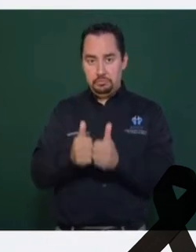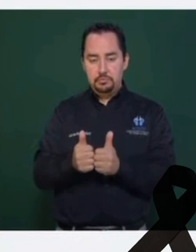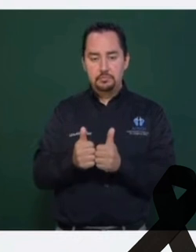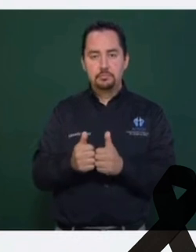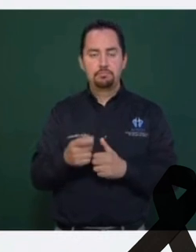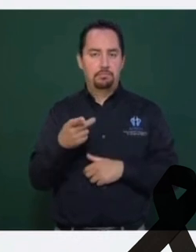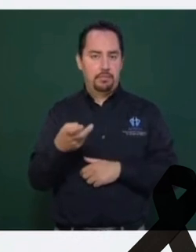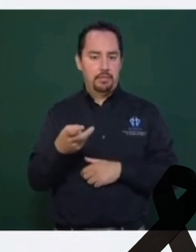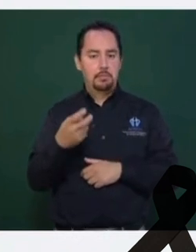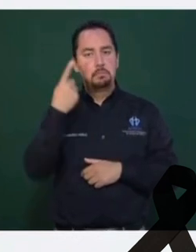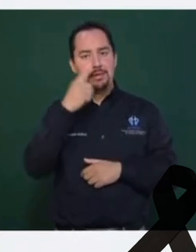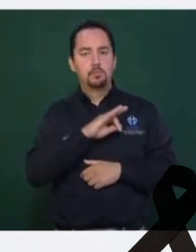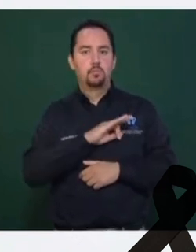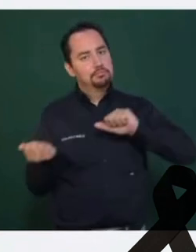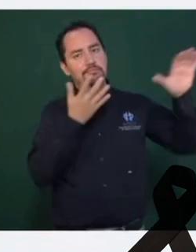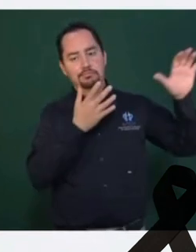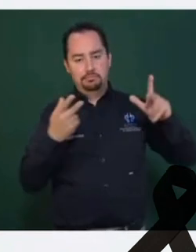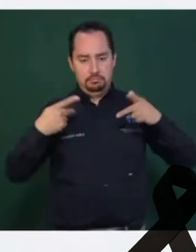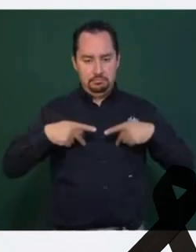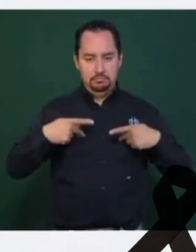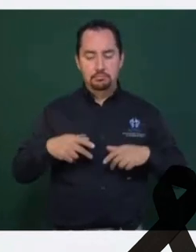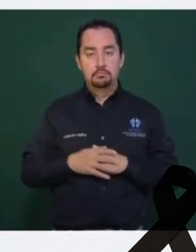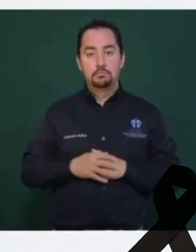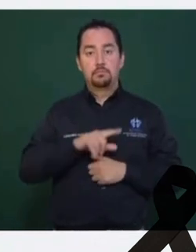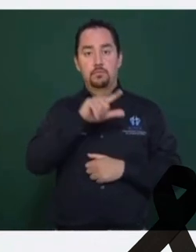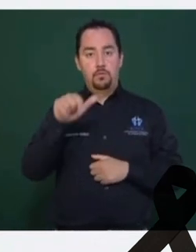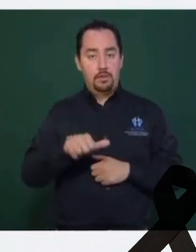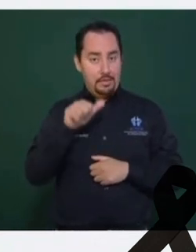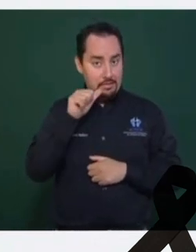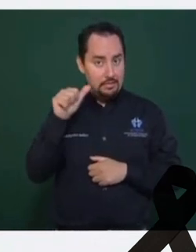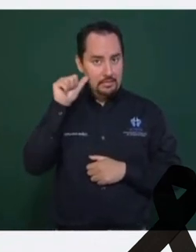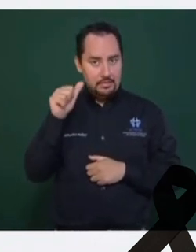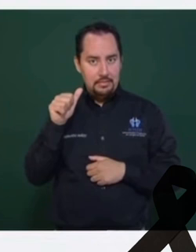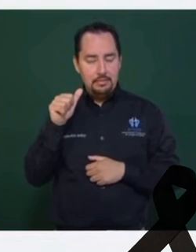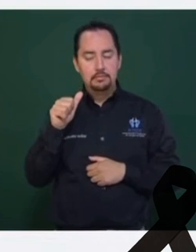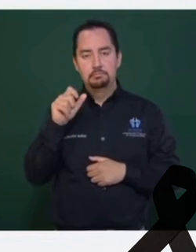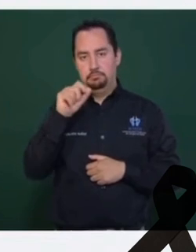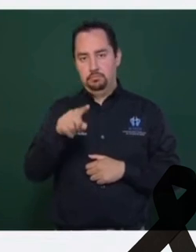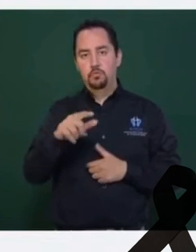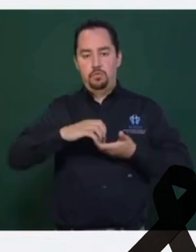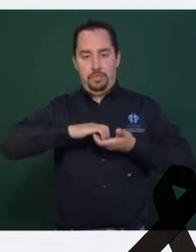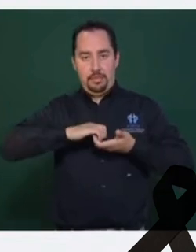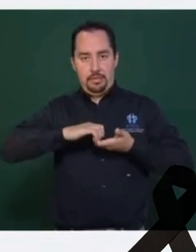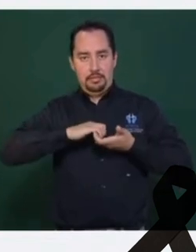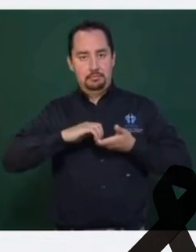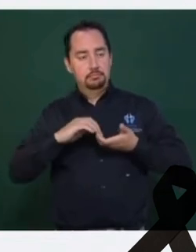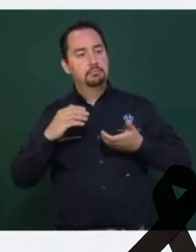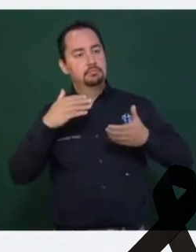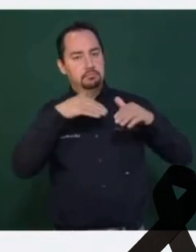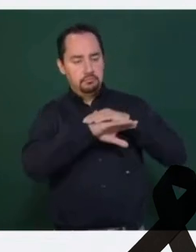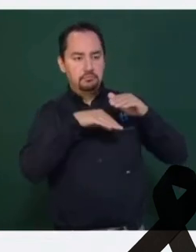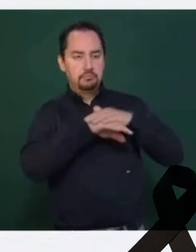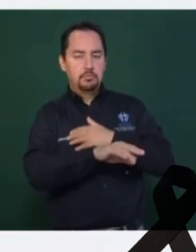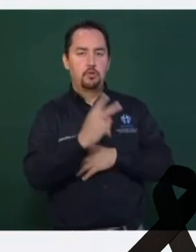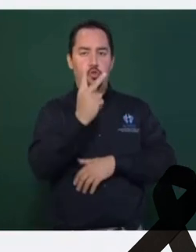dedicadas al tráfico de personas. Después, el día de ayer los subieron a las cajas del tráiler y a las 14 horas, más o